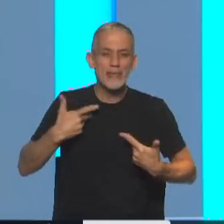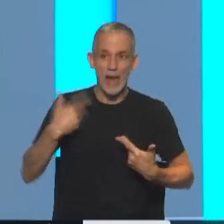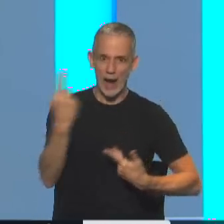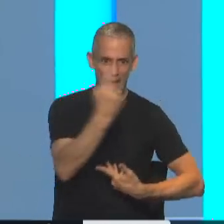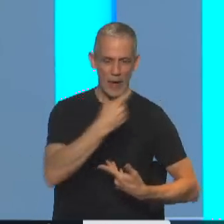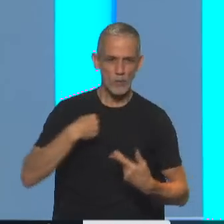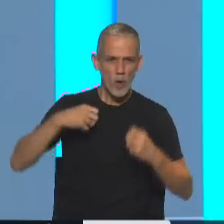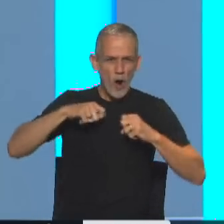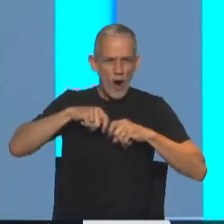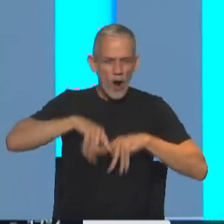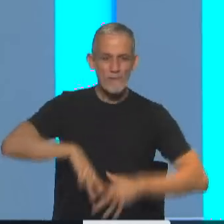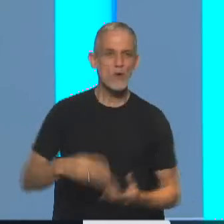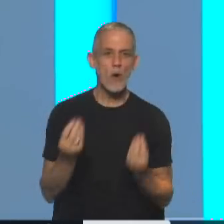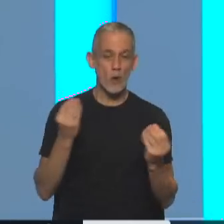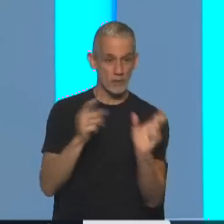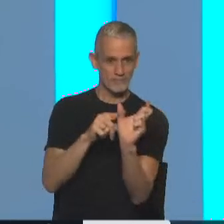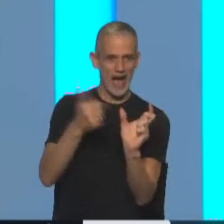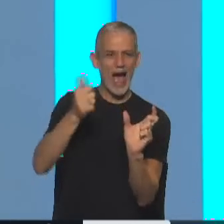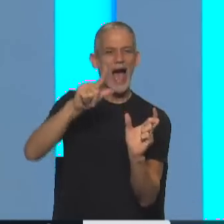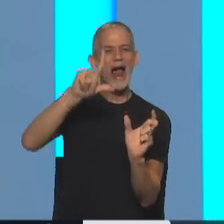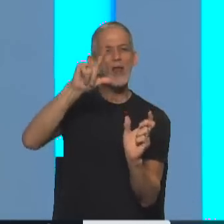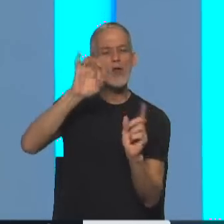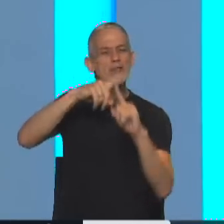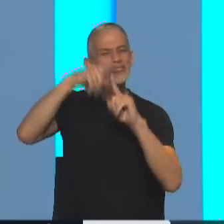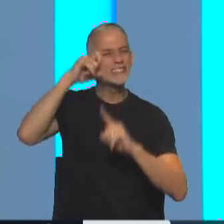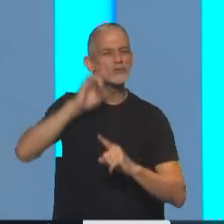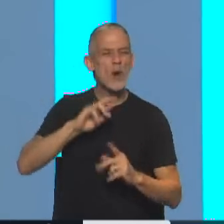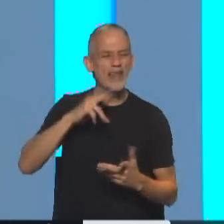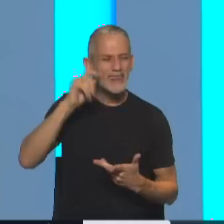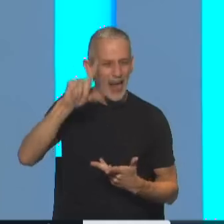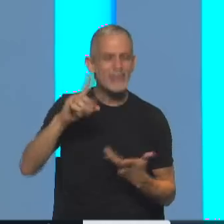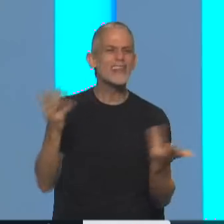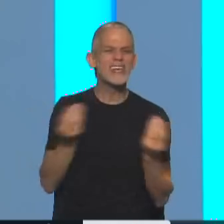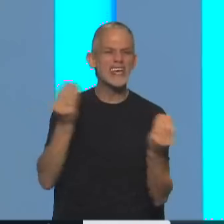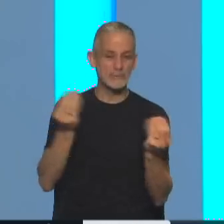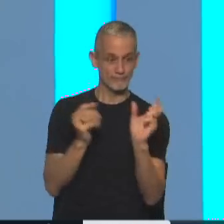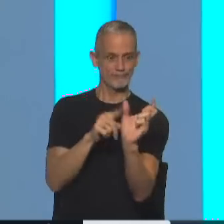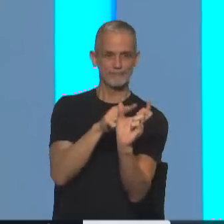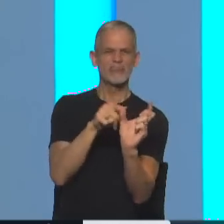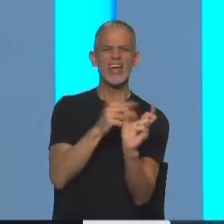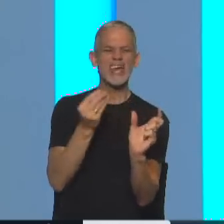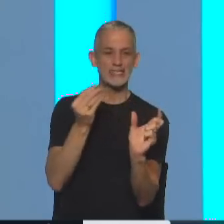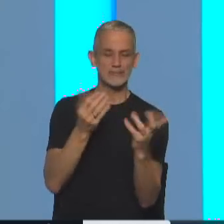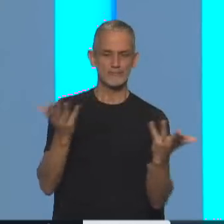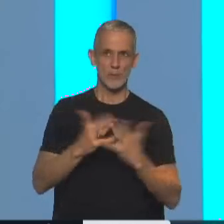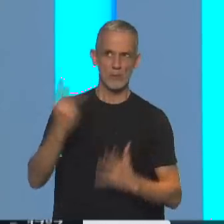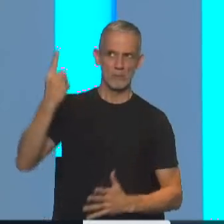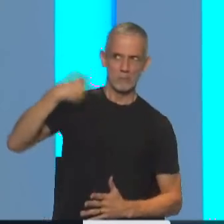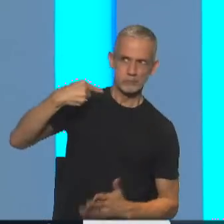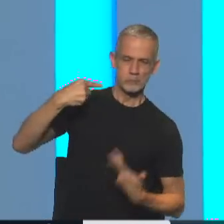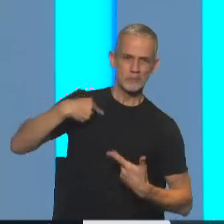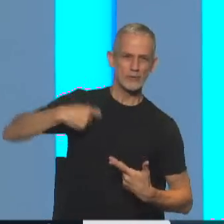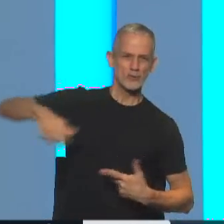influyen. En este caso, cuando hablamos de halosexualidad, que es bueno también ponerle nombre, es este mandato